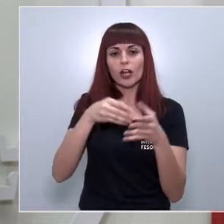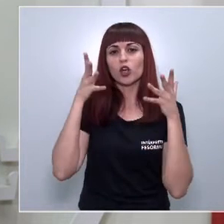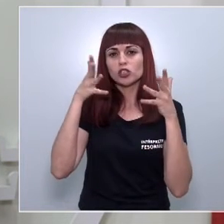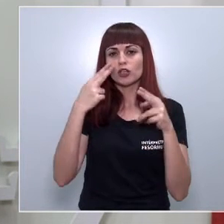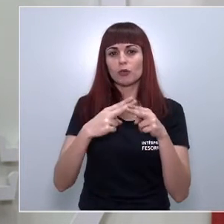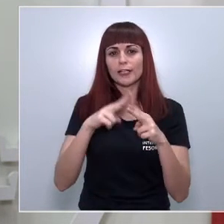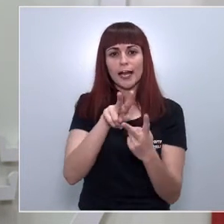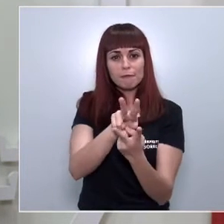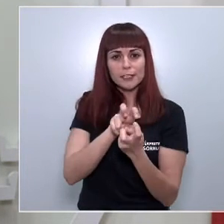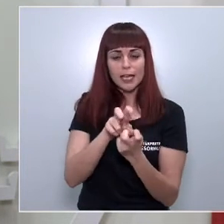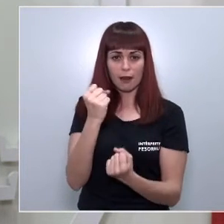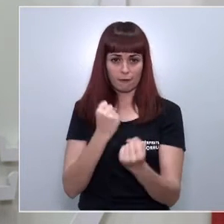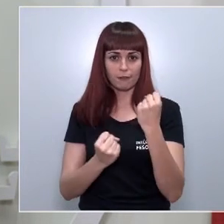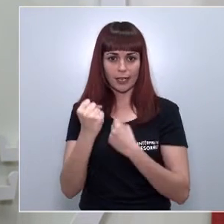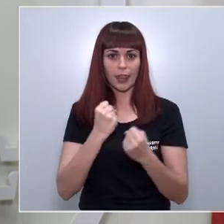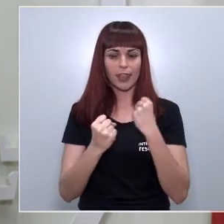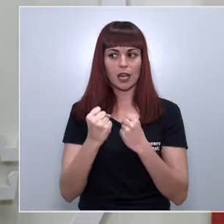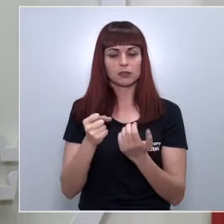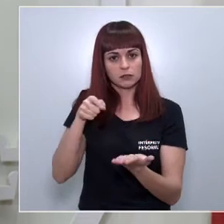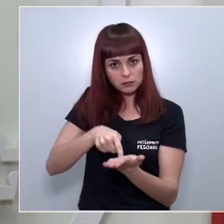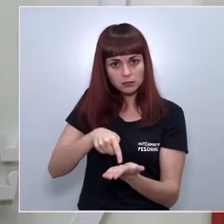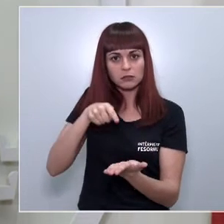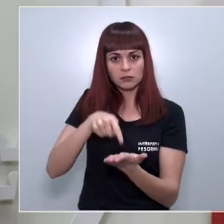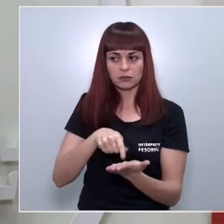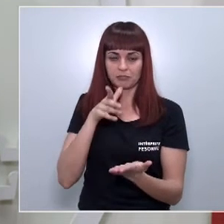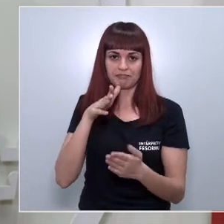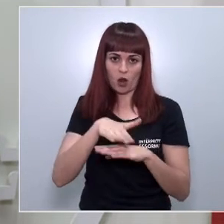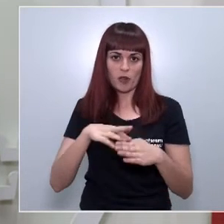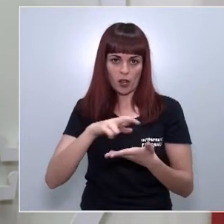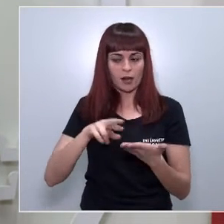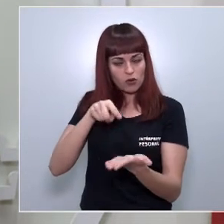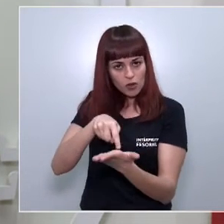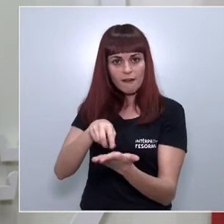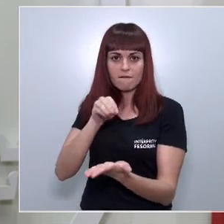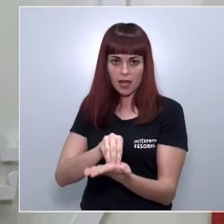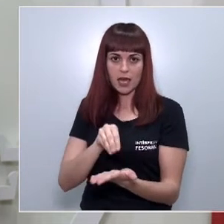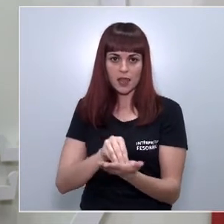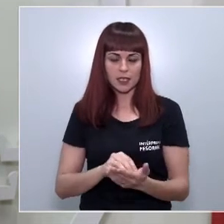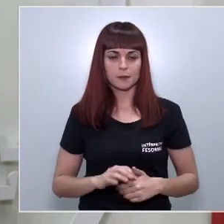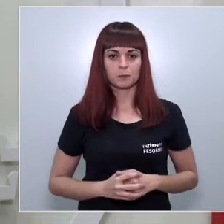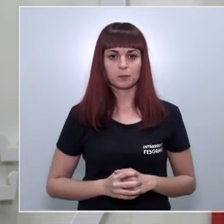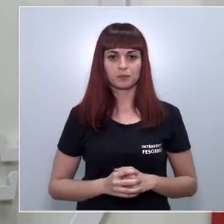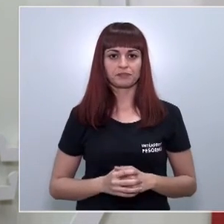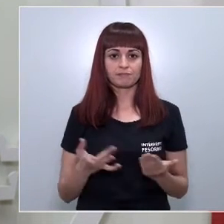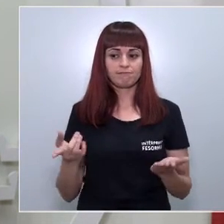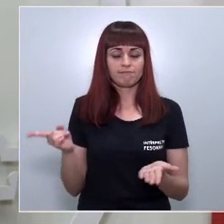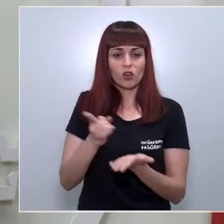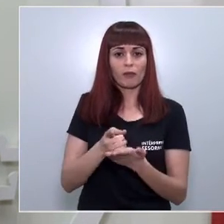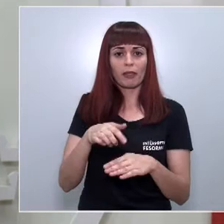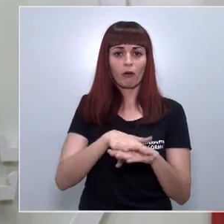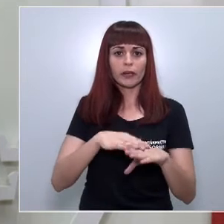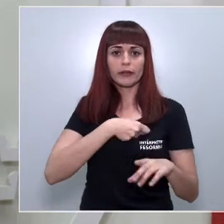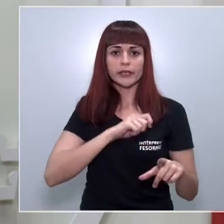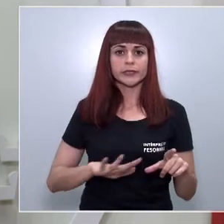y Financiera, también reclamada en numerosas ocasiones por el Gobierno regional. Sin embargo, un nuevo desprecio del Gobierno de